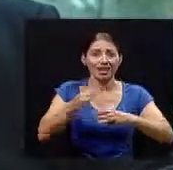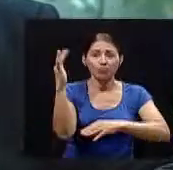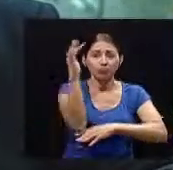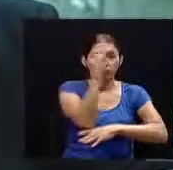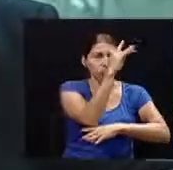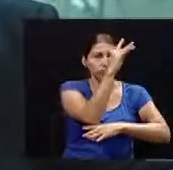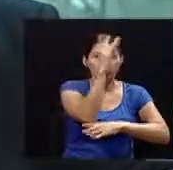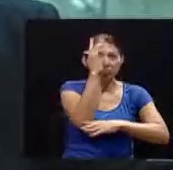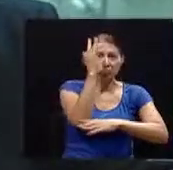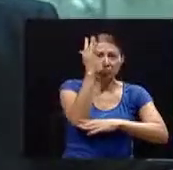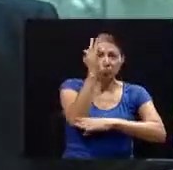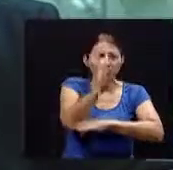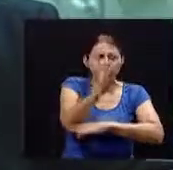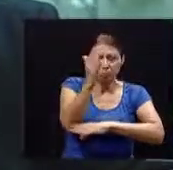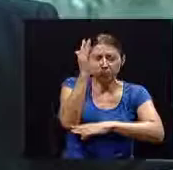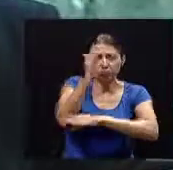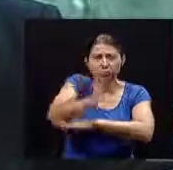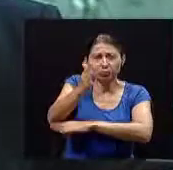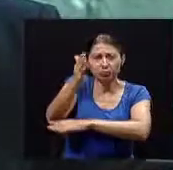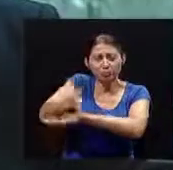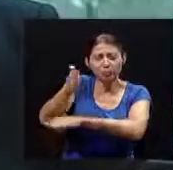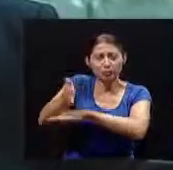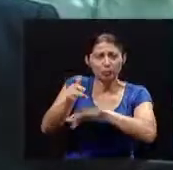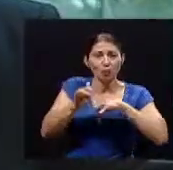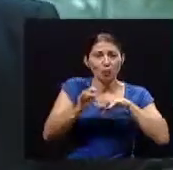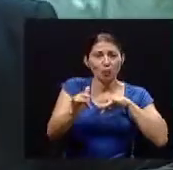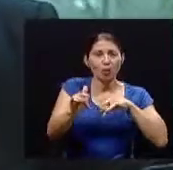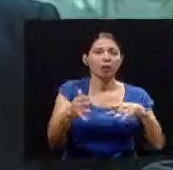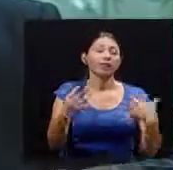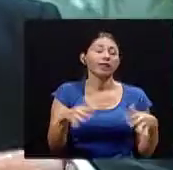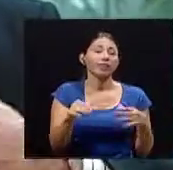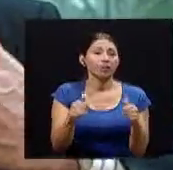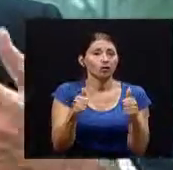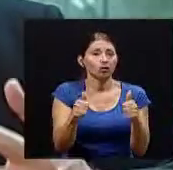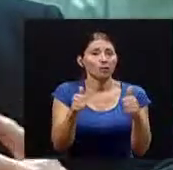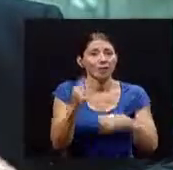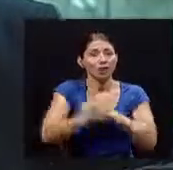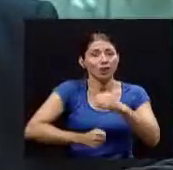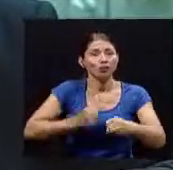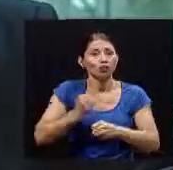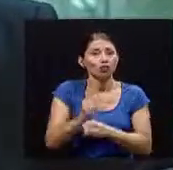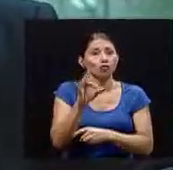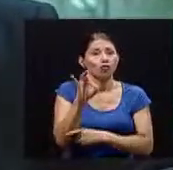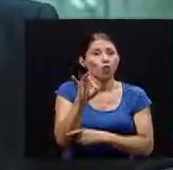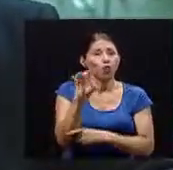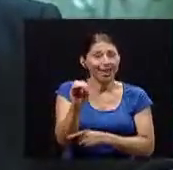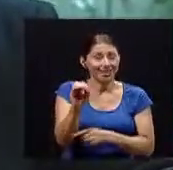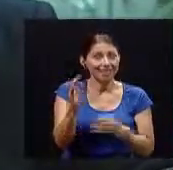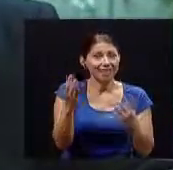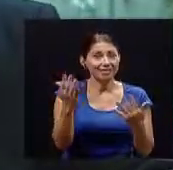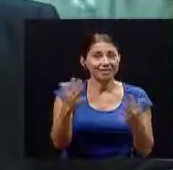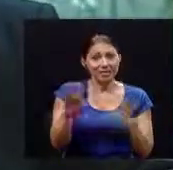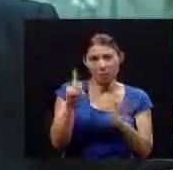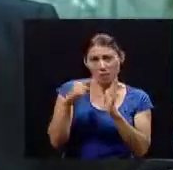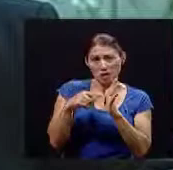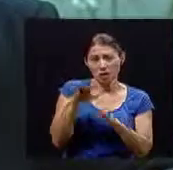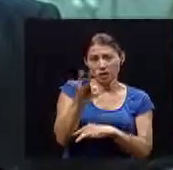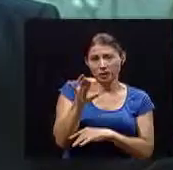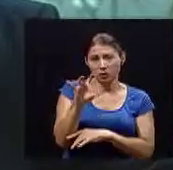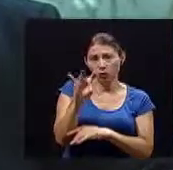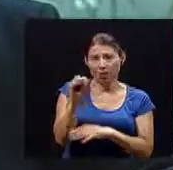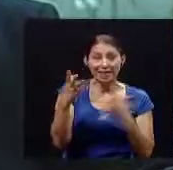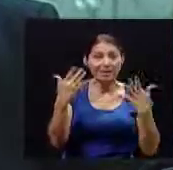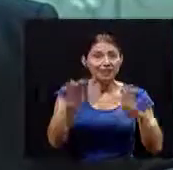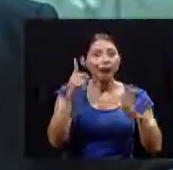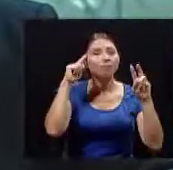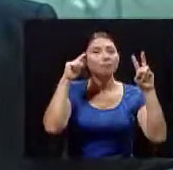habitante también dichosamente en los años 80 cuando aparece este tipo de conceptos de desarrollo sostenible y